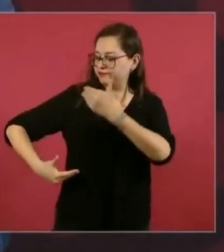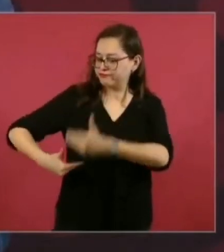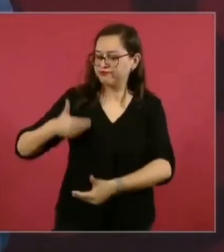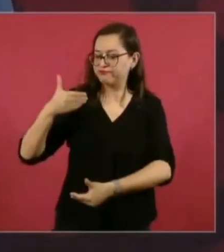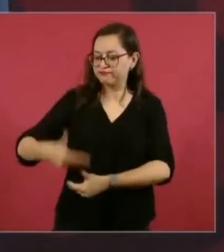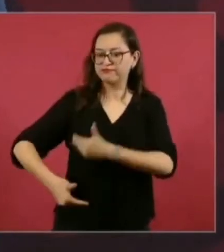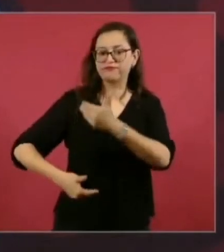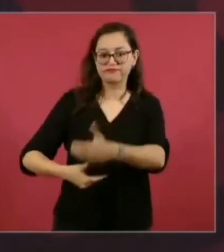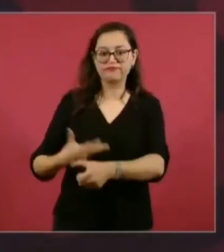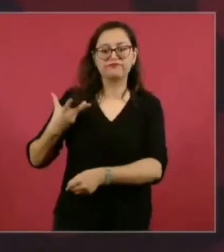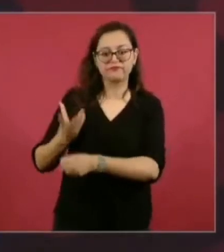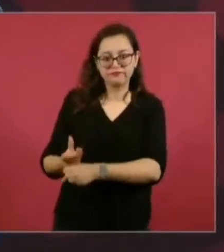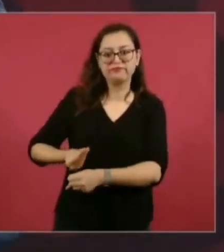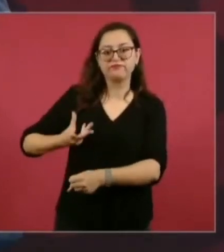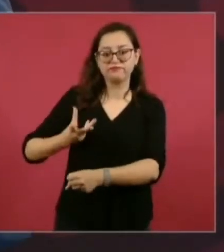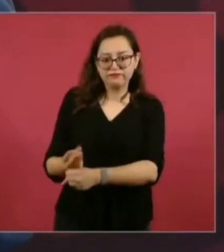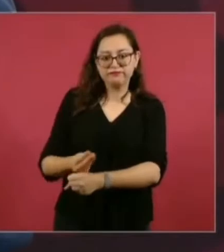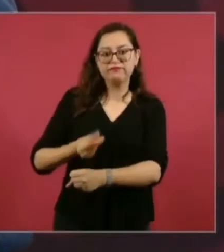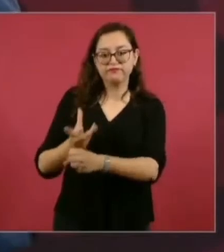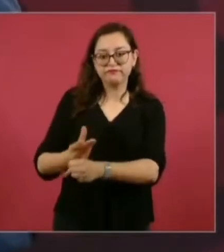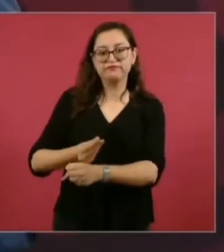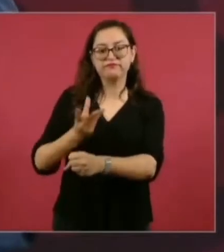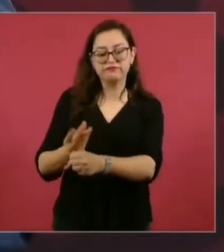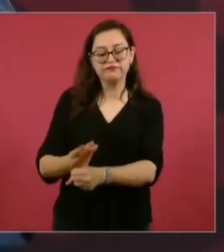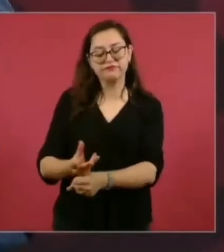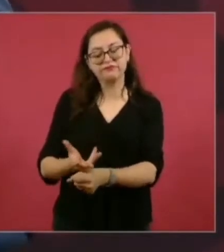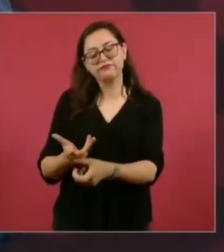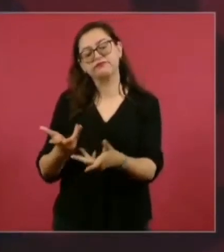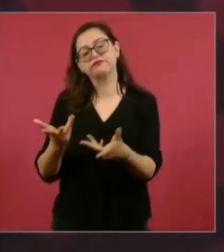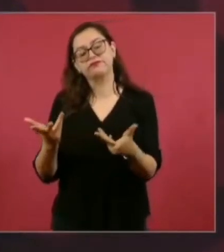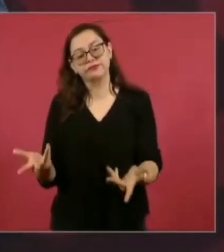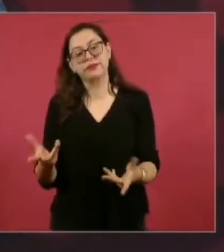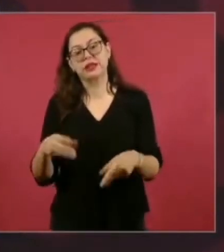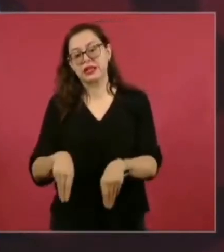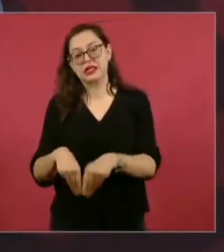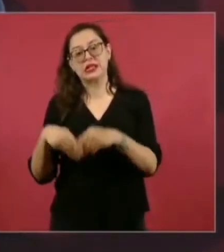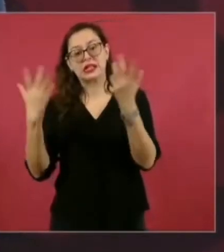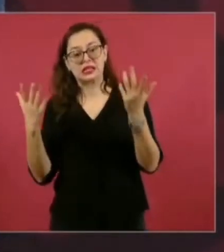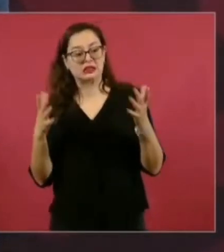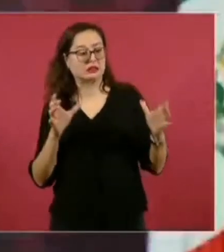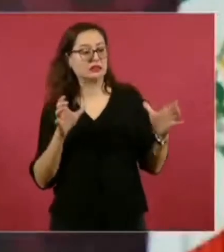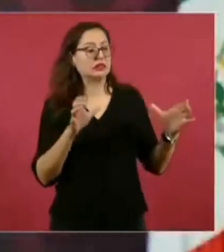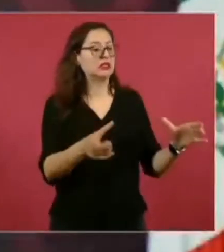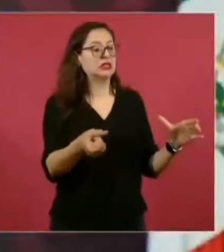Claro que Chumel y